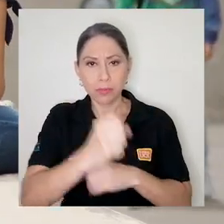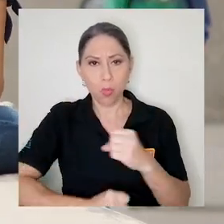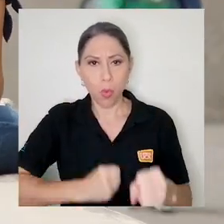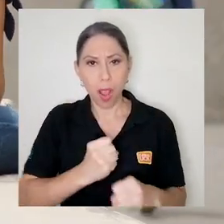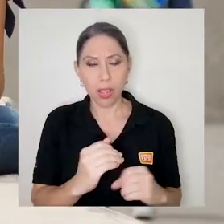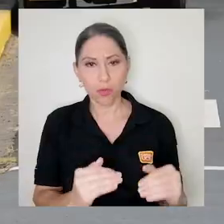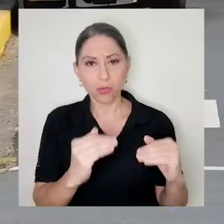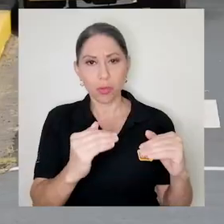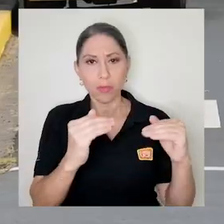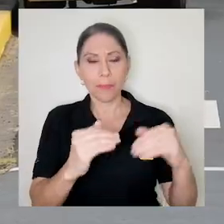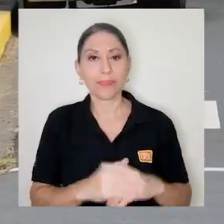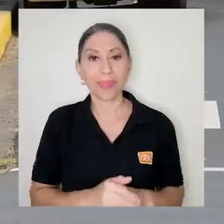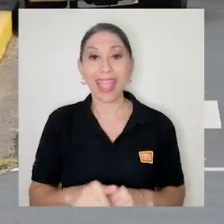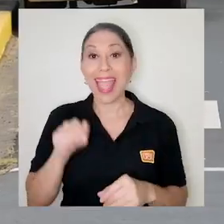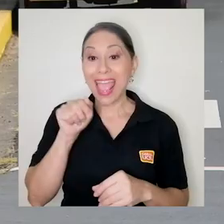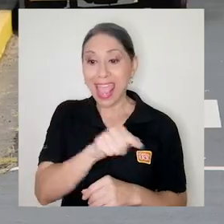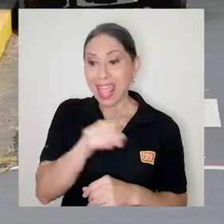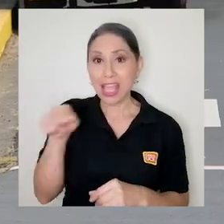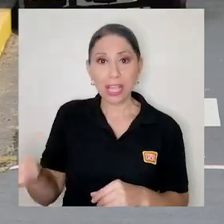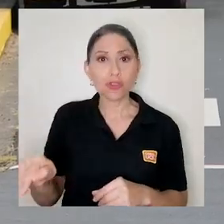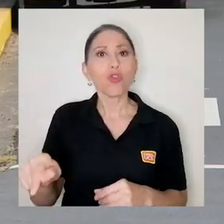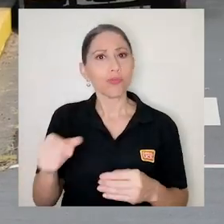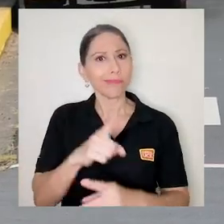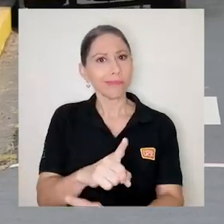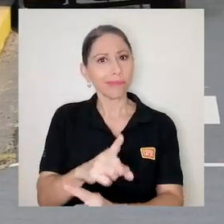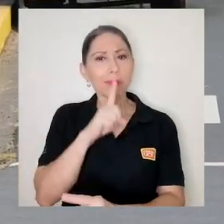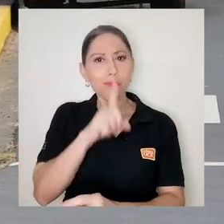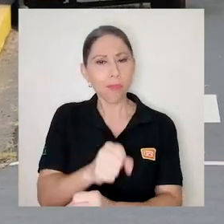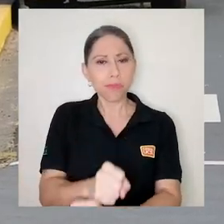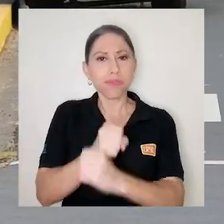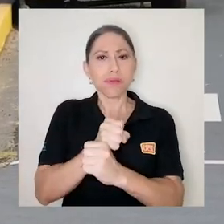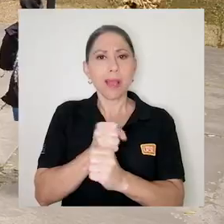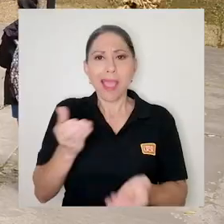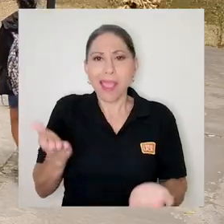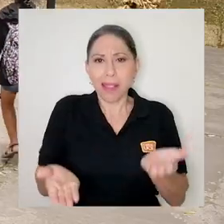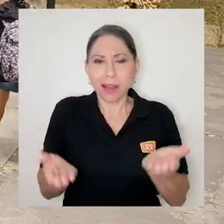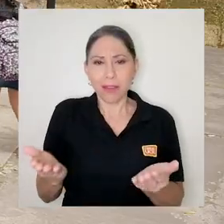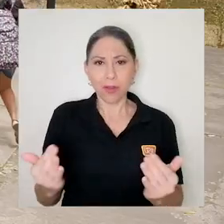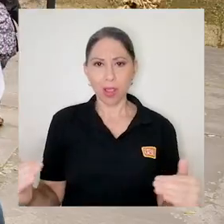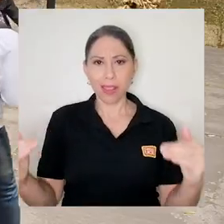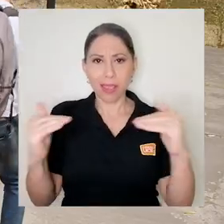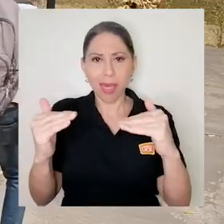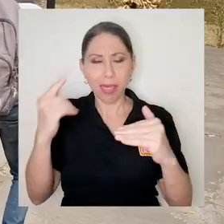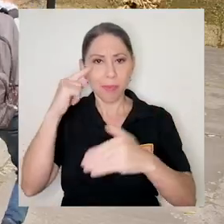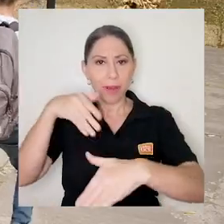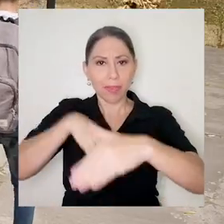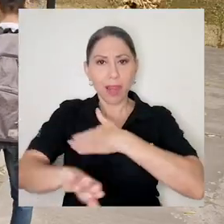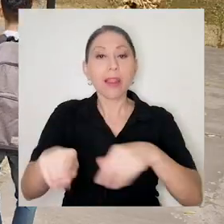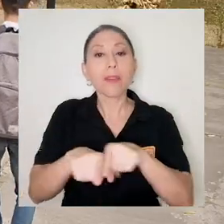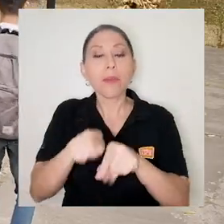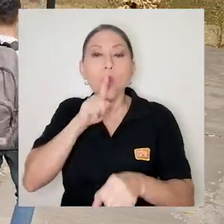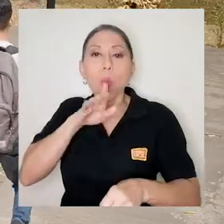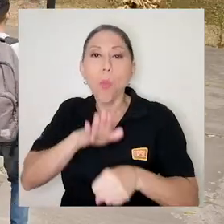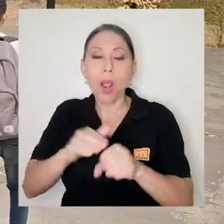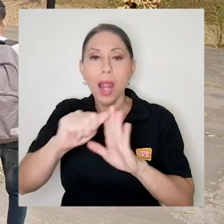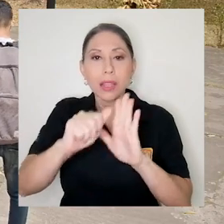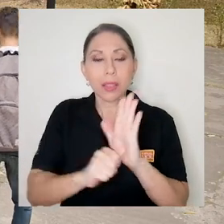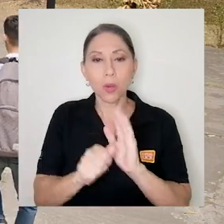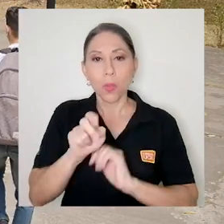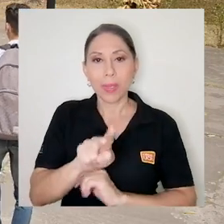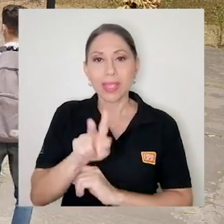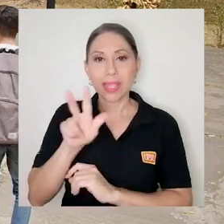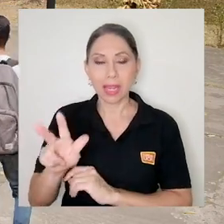años. Este mecanismo garantiza el equilibrio y equidad en el ingreso, así como el cumplimiento del artículo 23 del